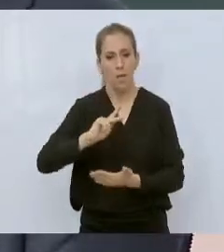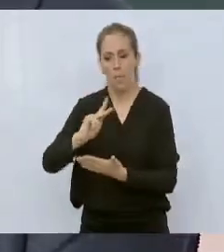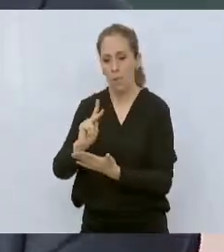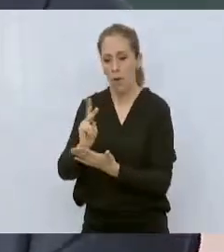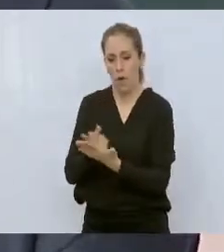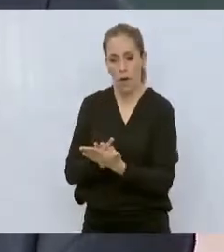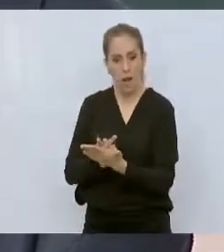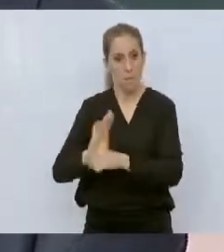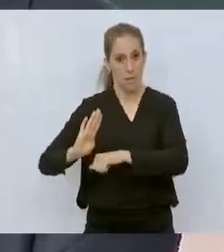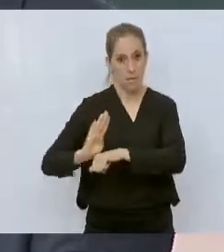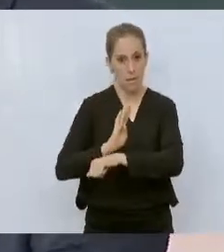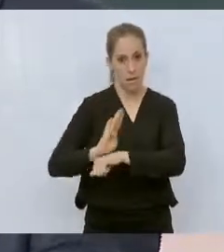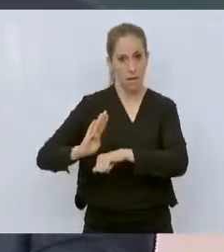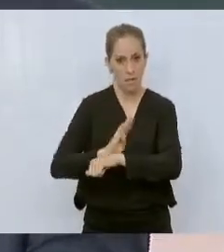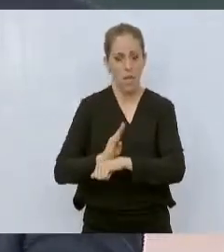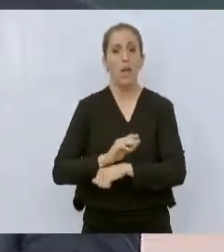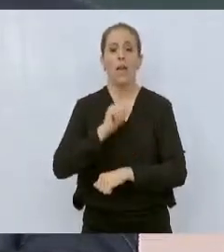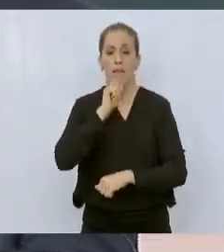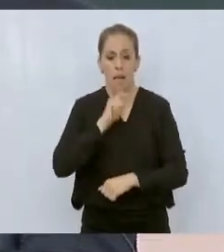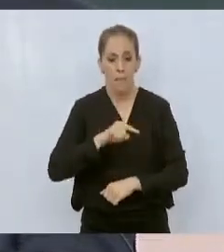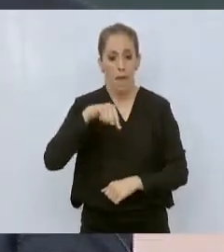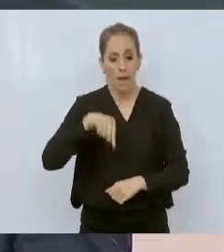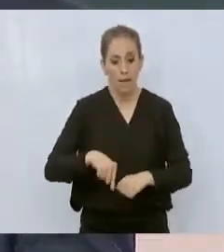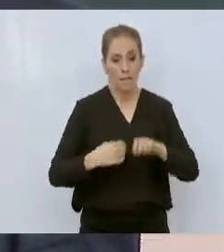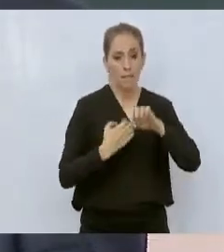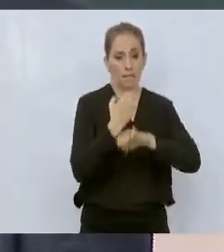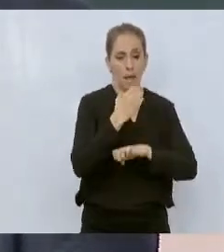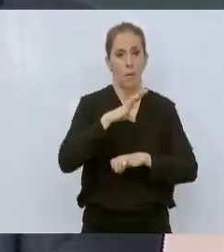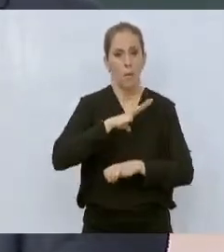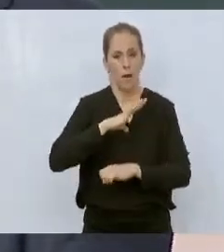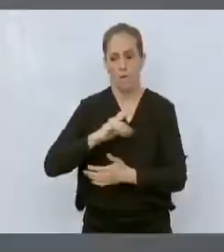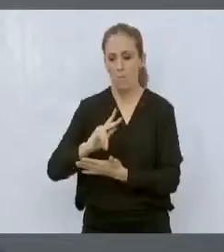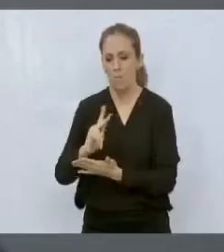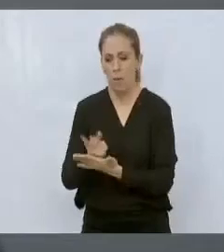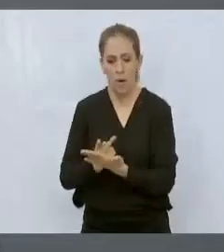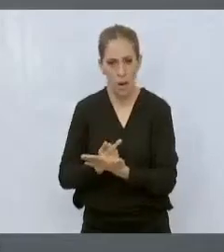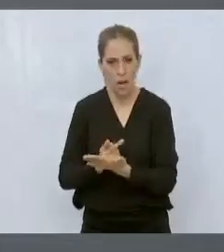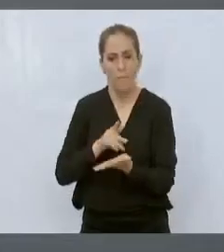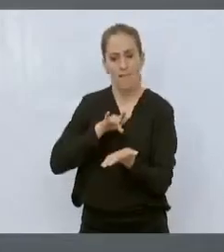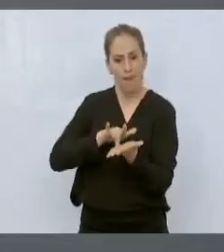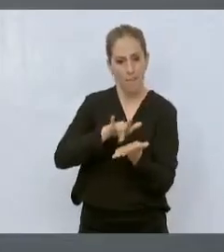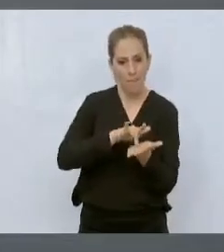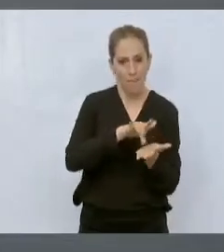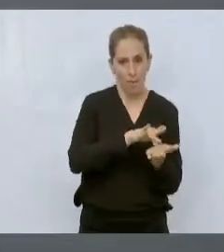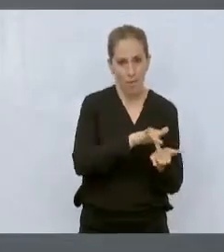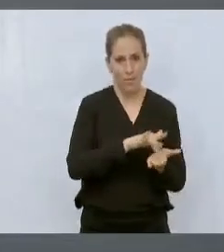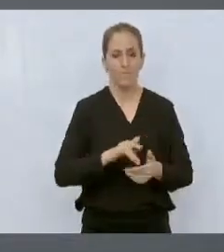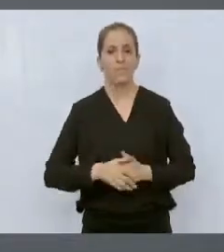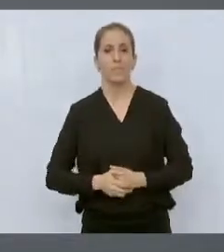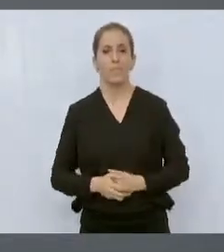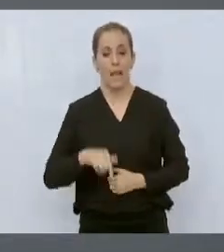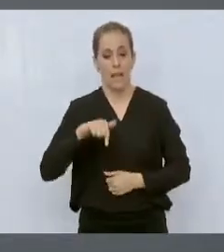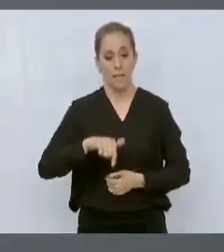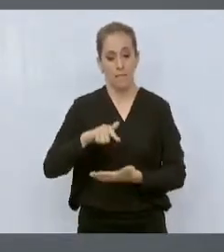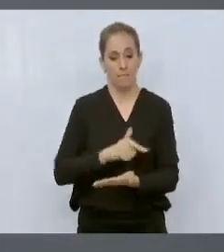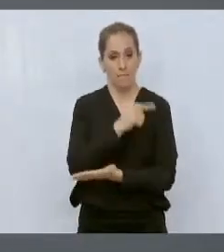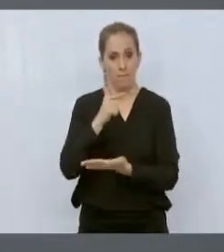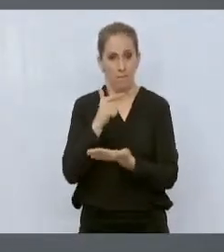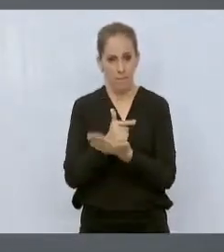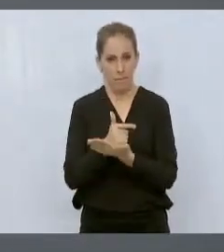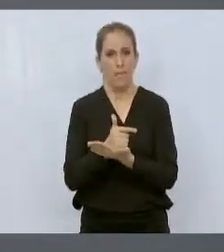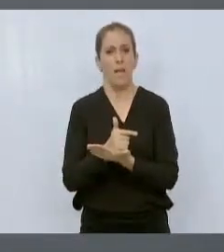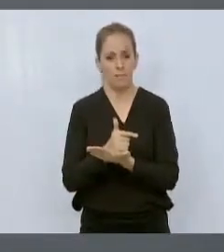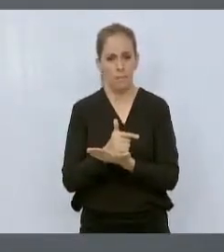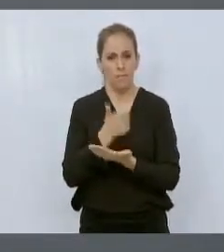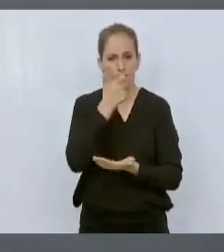nosotros actuamos con los programas sociales que tienen que ver con la infraestructura productiva. Y aquí le informo, en Linares se han invertido una cantidad